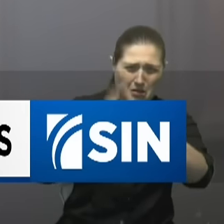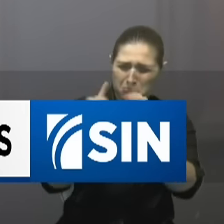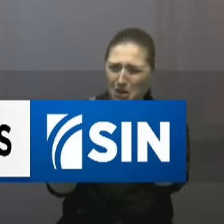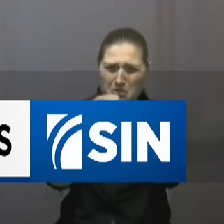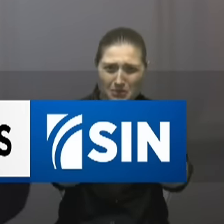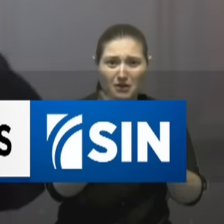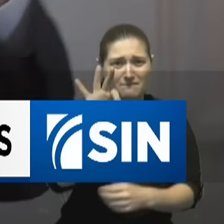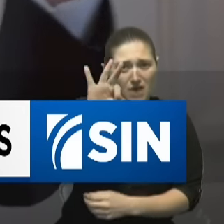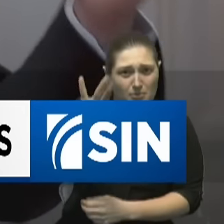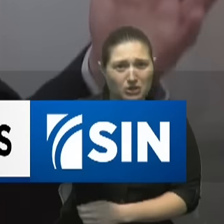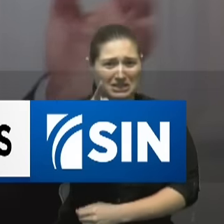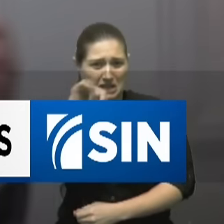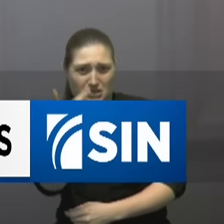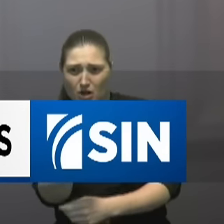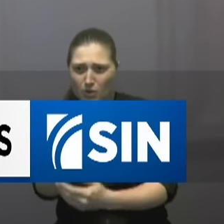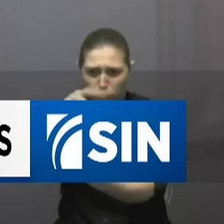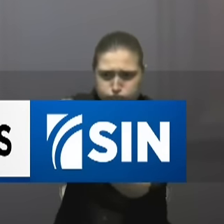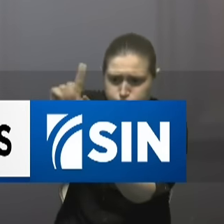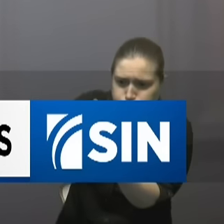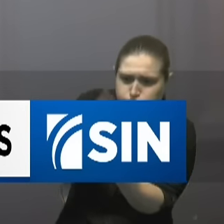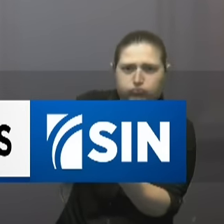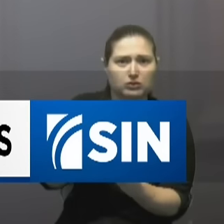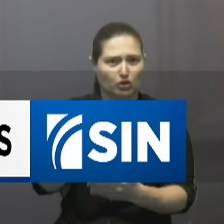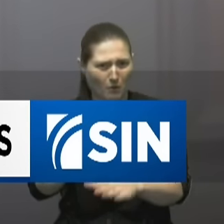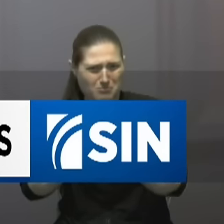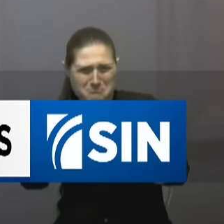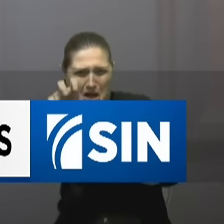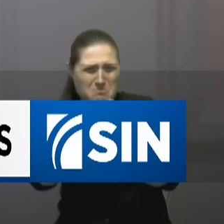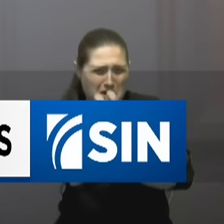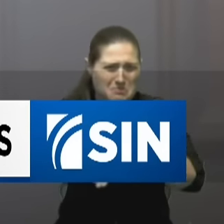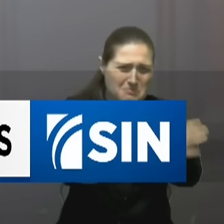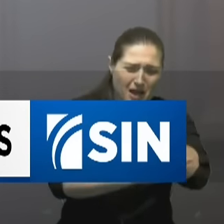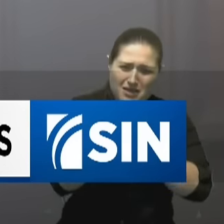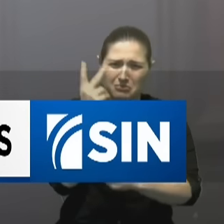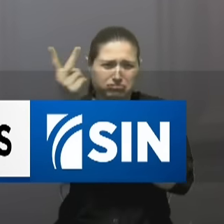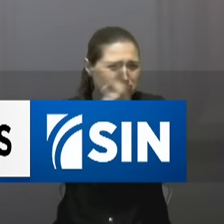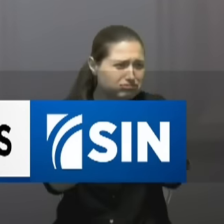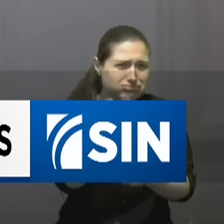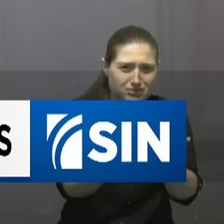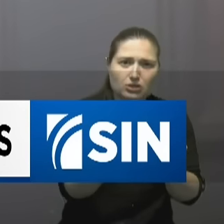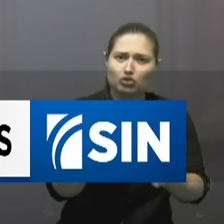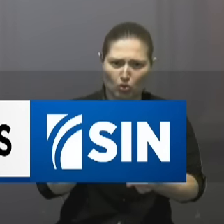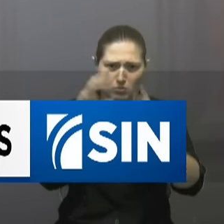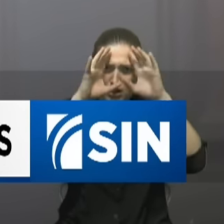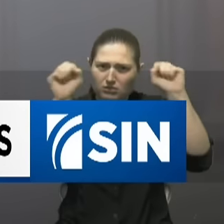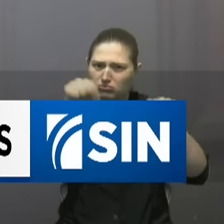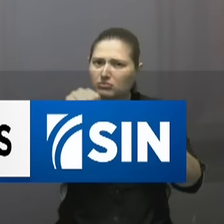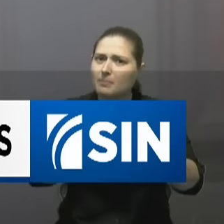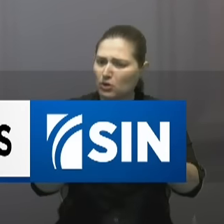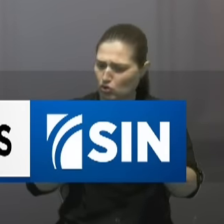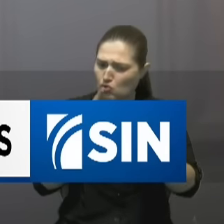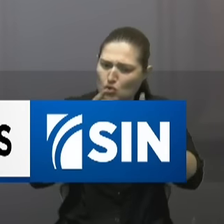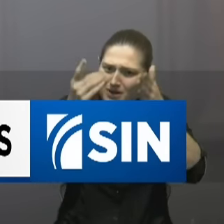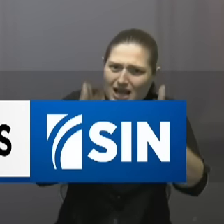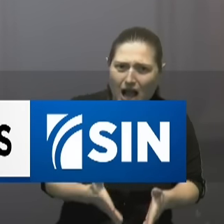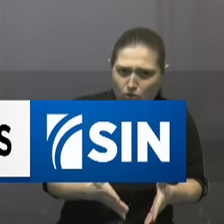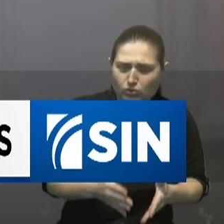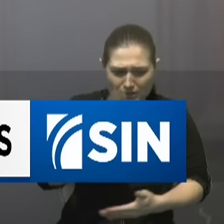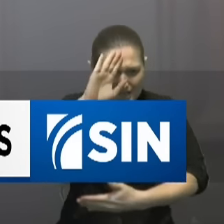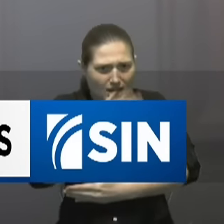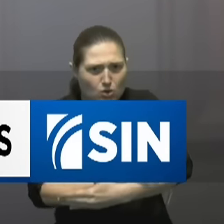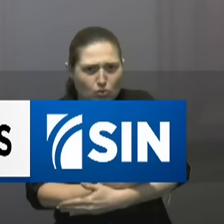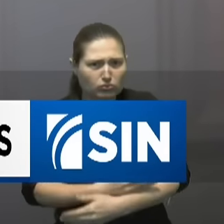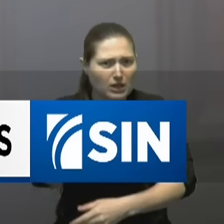sociales, recorro el país y, además de ser presidente, soy un ciudadano, hijo, hermano,